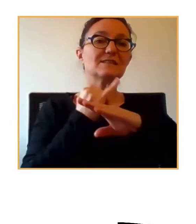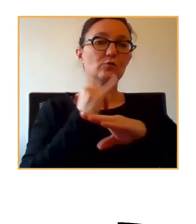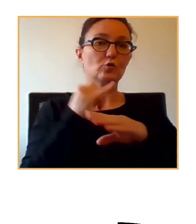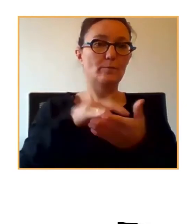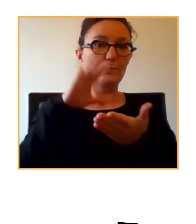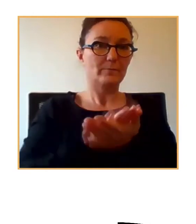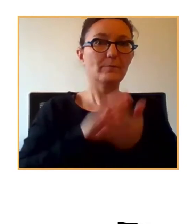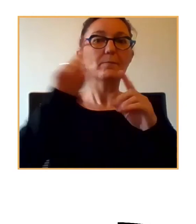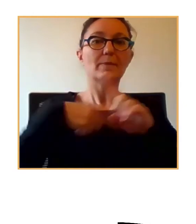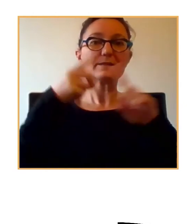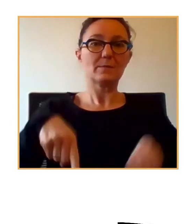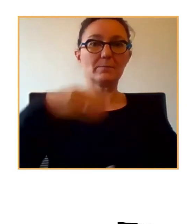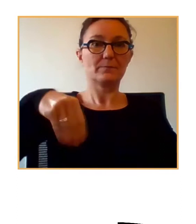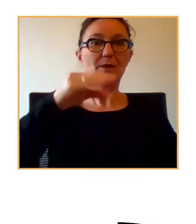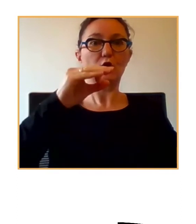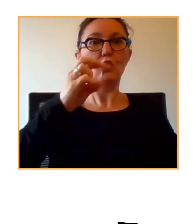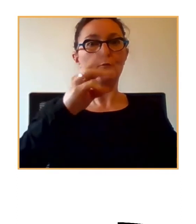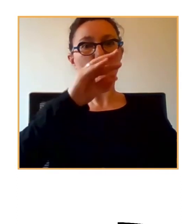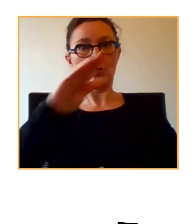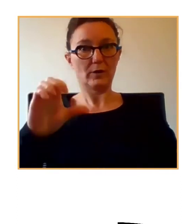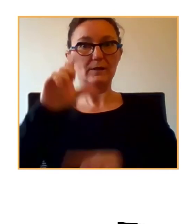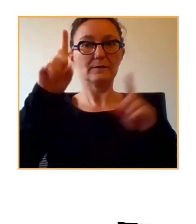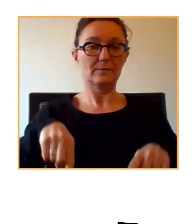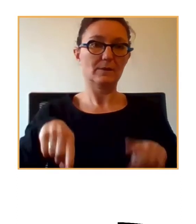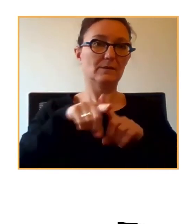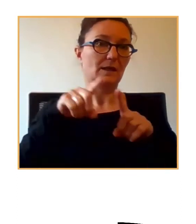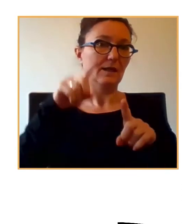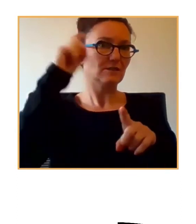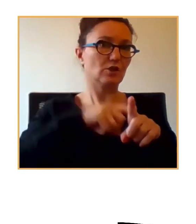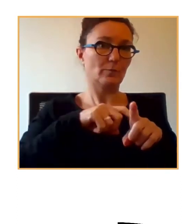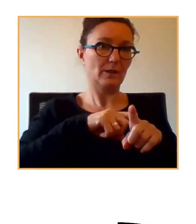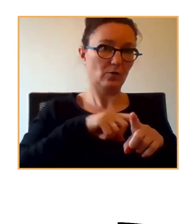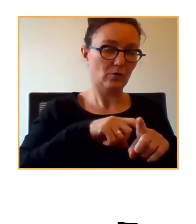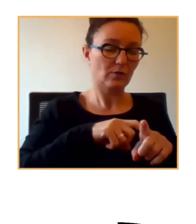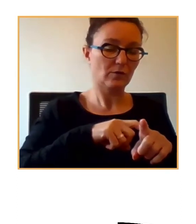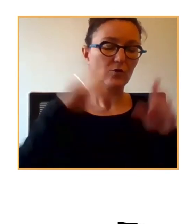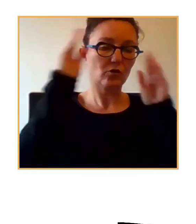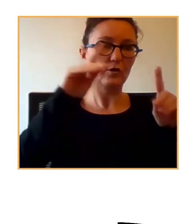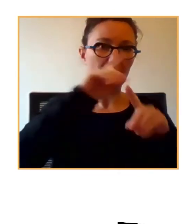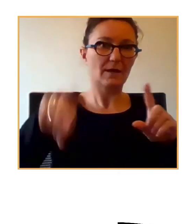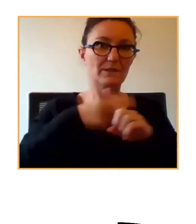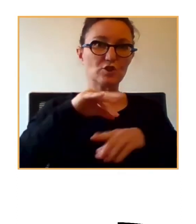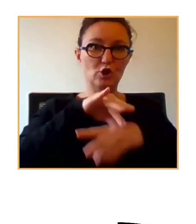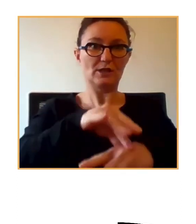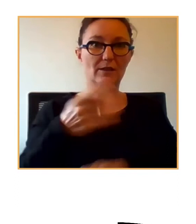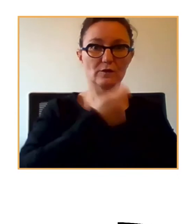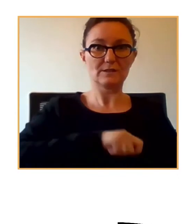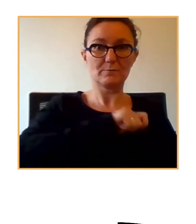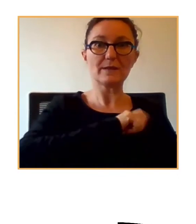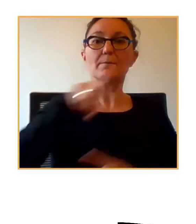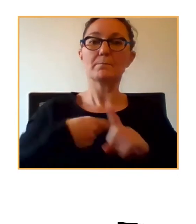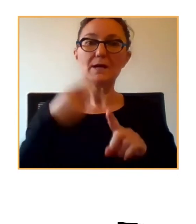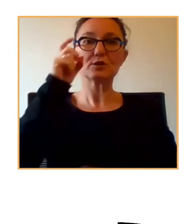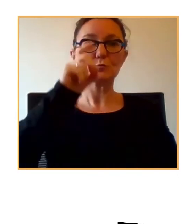presidenta de COPOE, la Confederación de Organizaciones de Psicopedagogía y Orientación de España. Y a ellos se le suma, que además es profesora